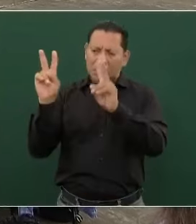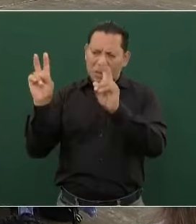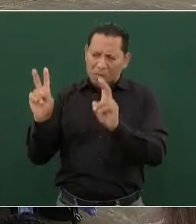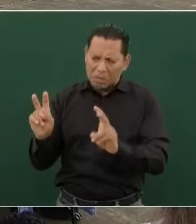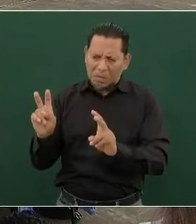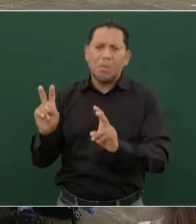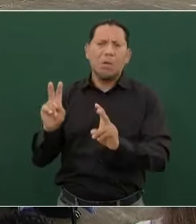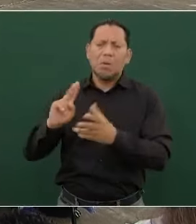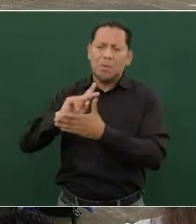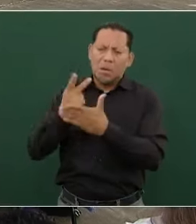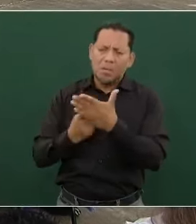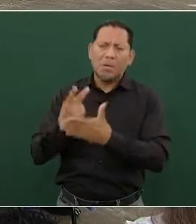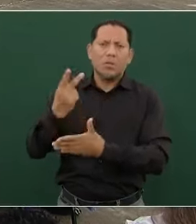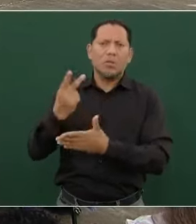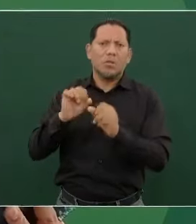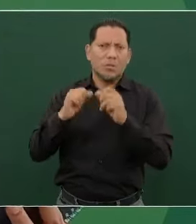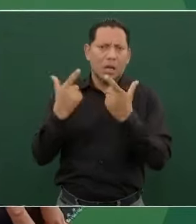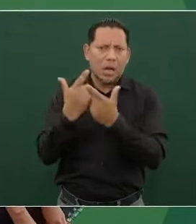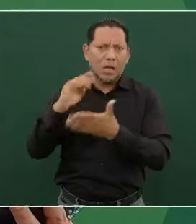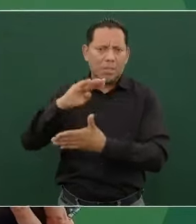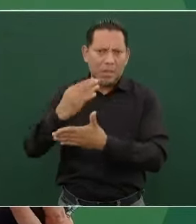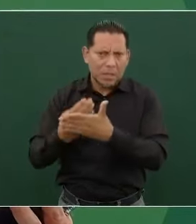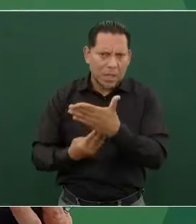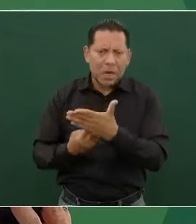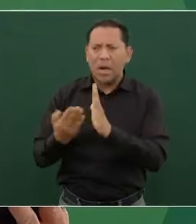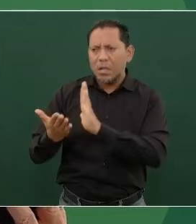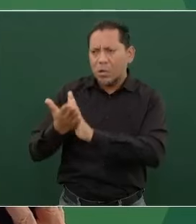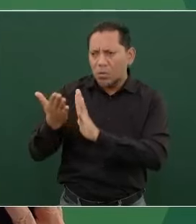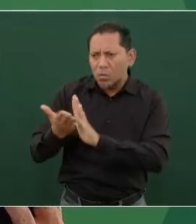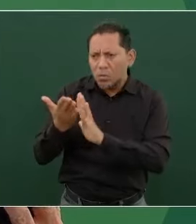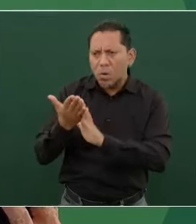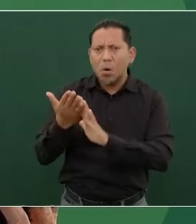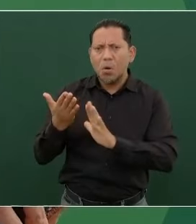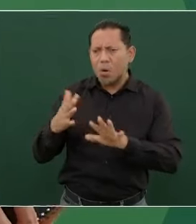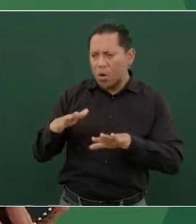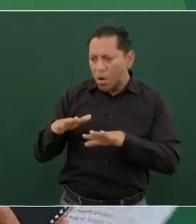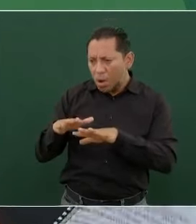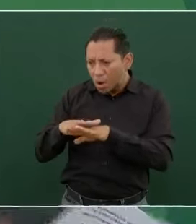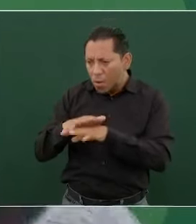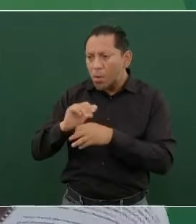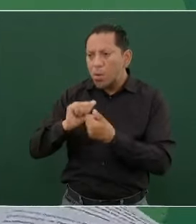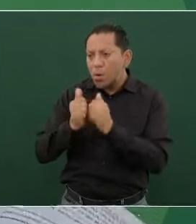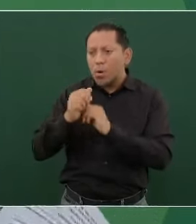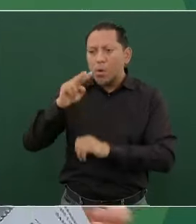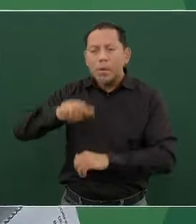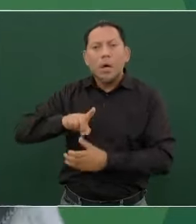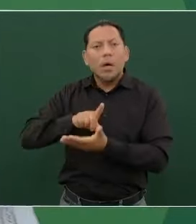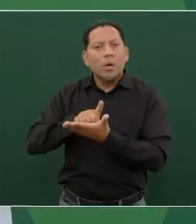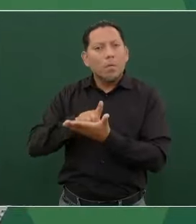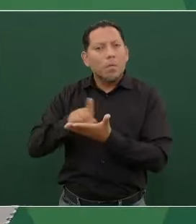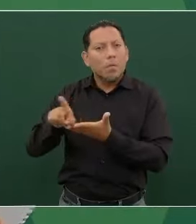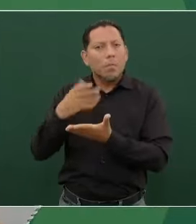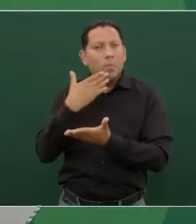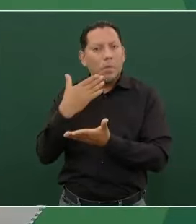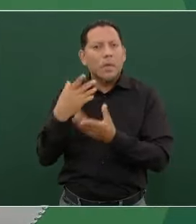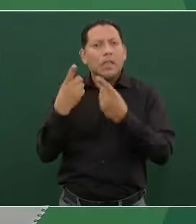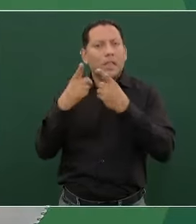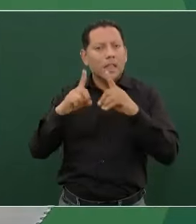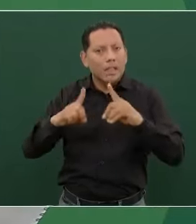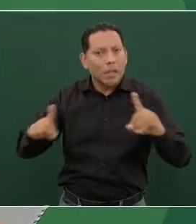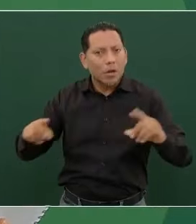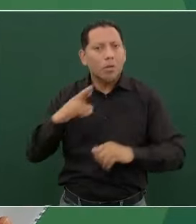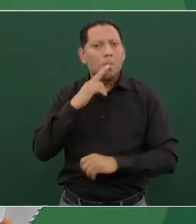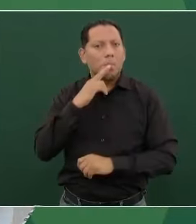programas sociales de bienestar, que se traducen en desarrollo socioeconómico integral para toda la entidad. Prueba de ello